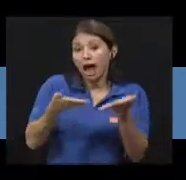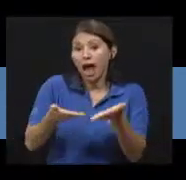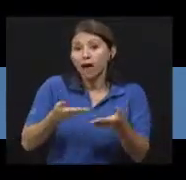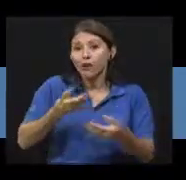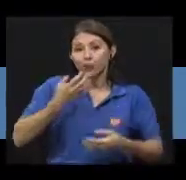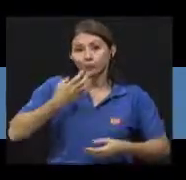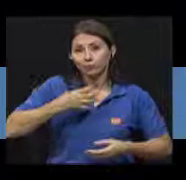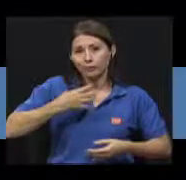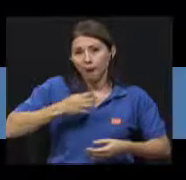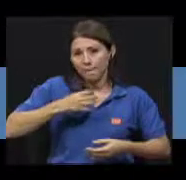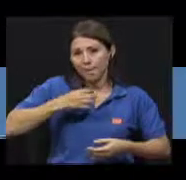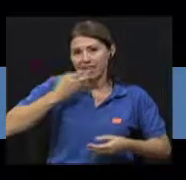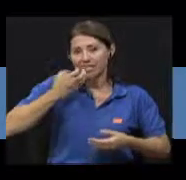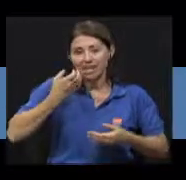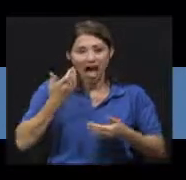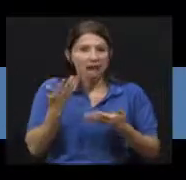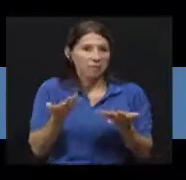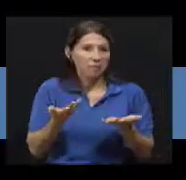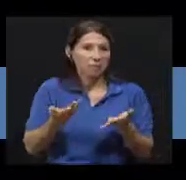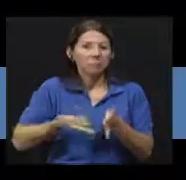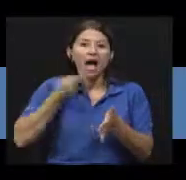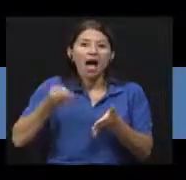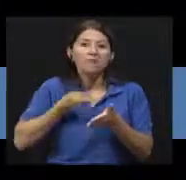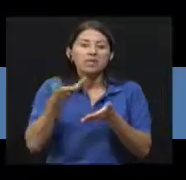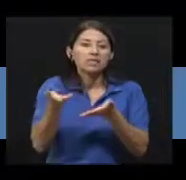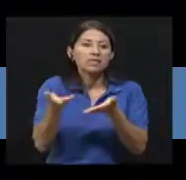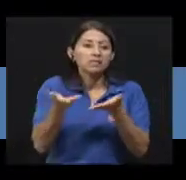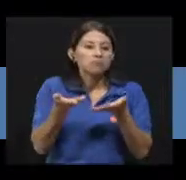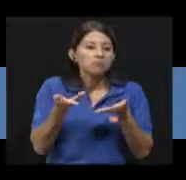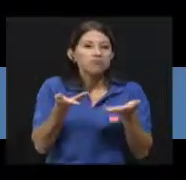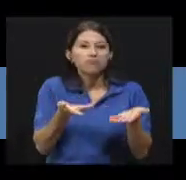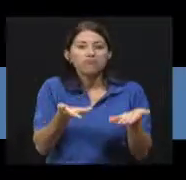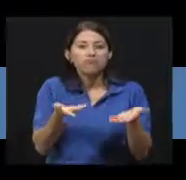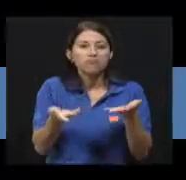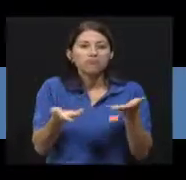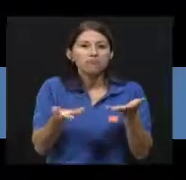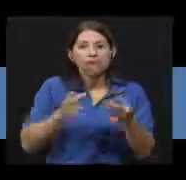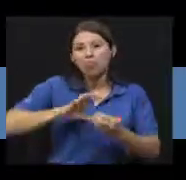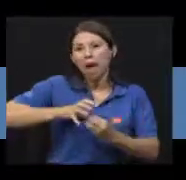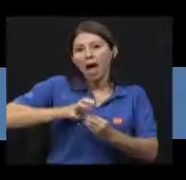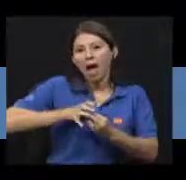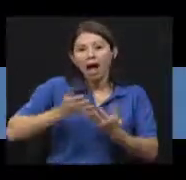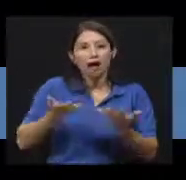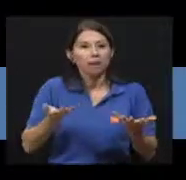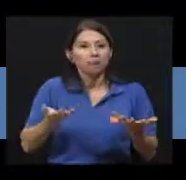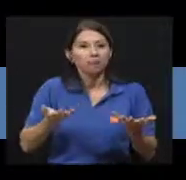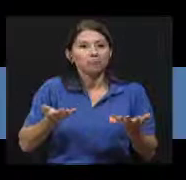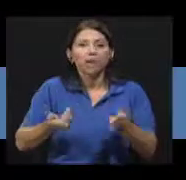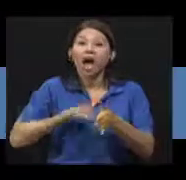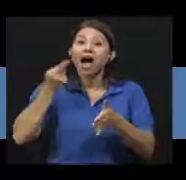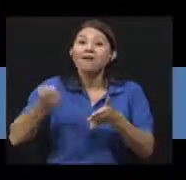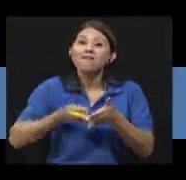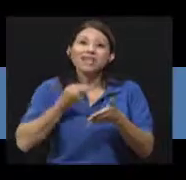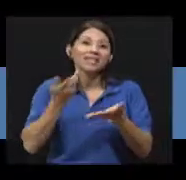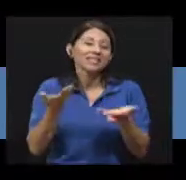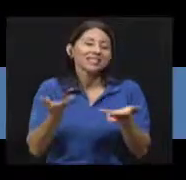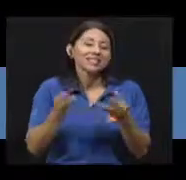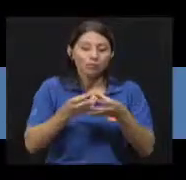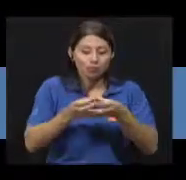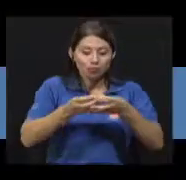manzana, a veces traigo naranja, a veces traigo